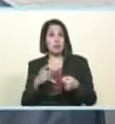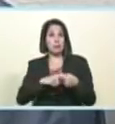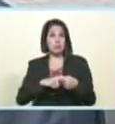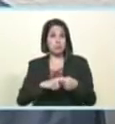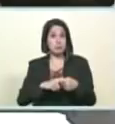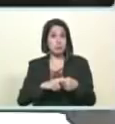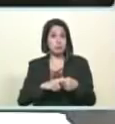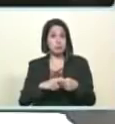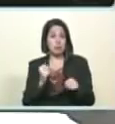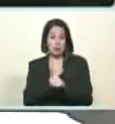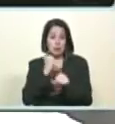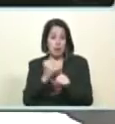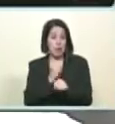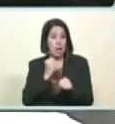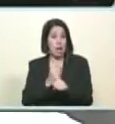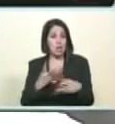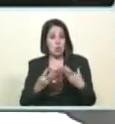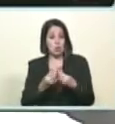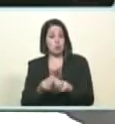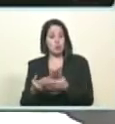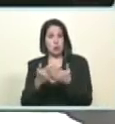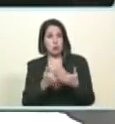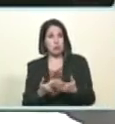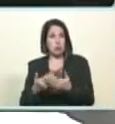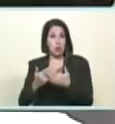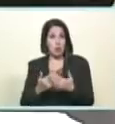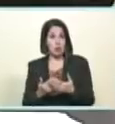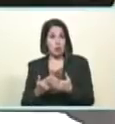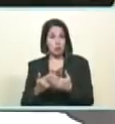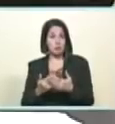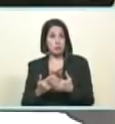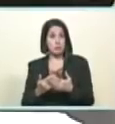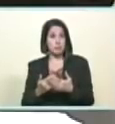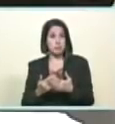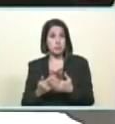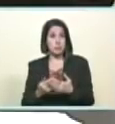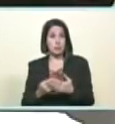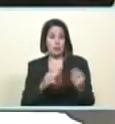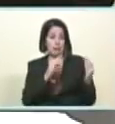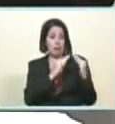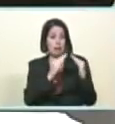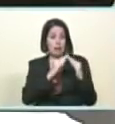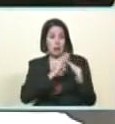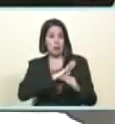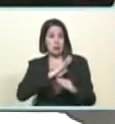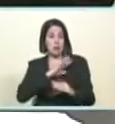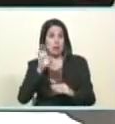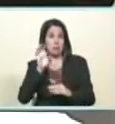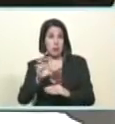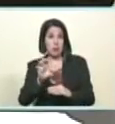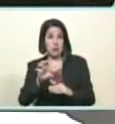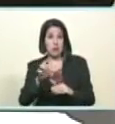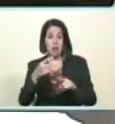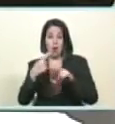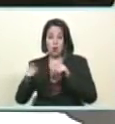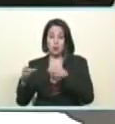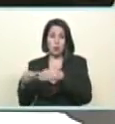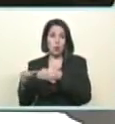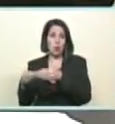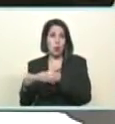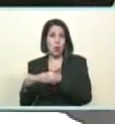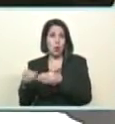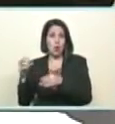incorporados a su chamba al estudio al trabajo así que hogares de la patria plan chamba juvenil